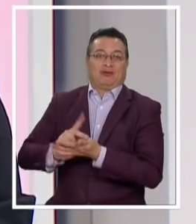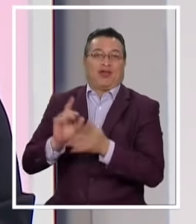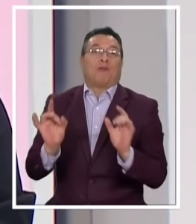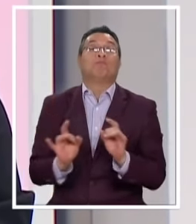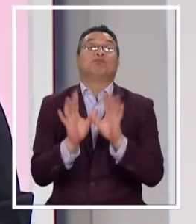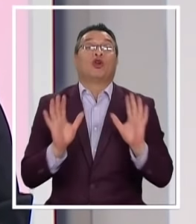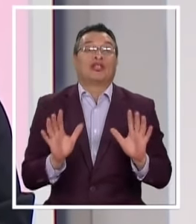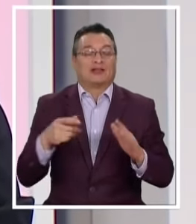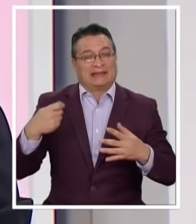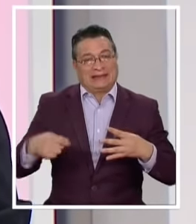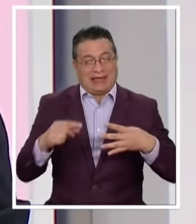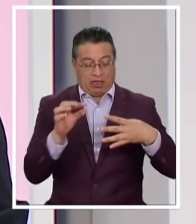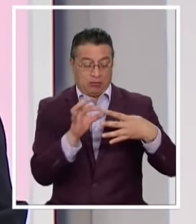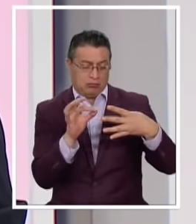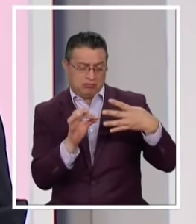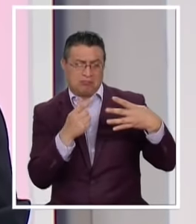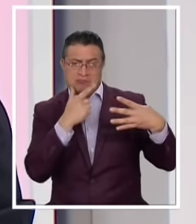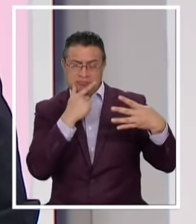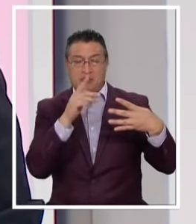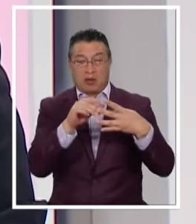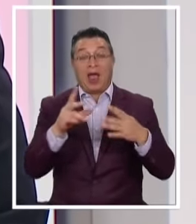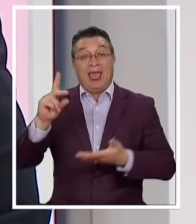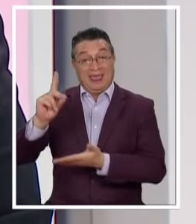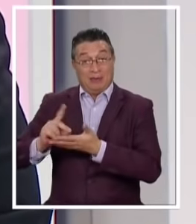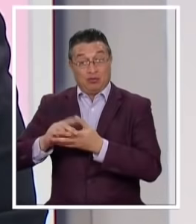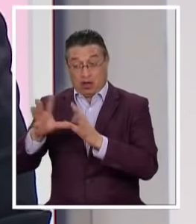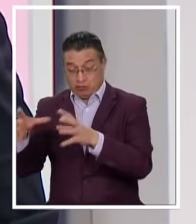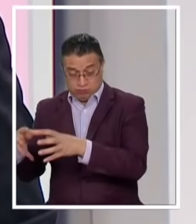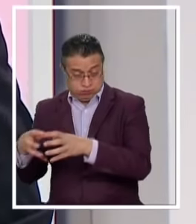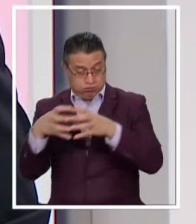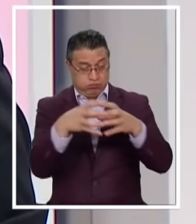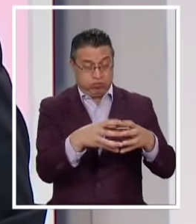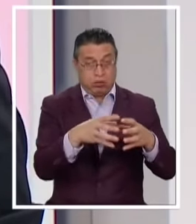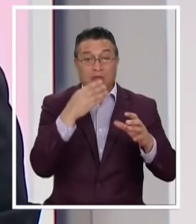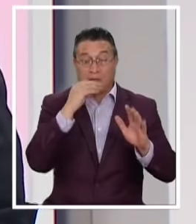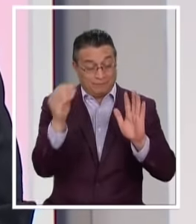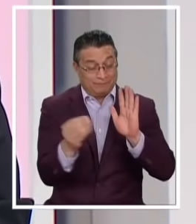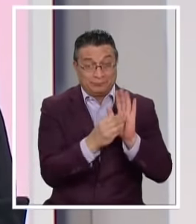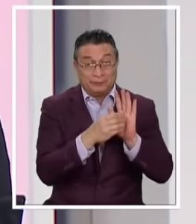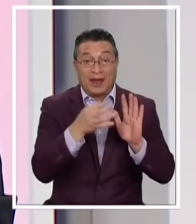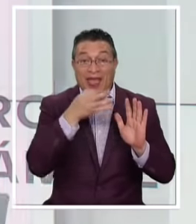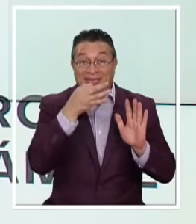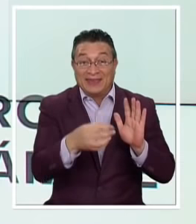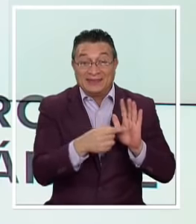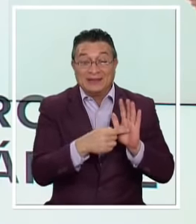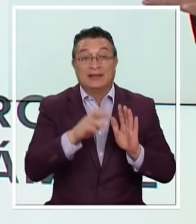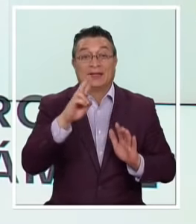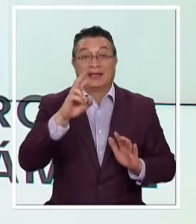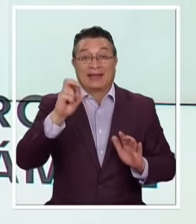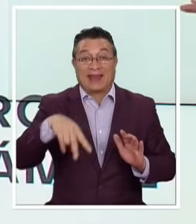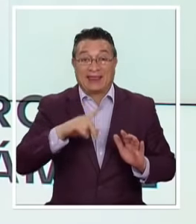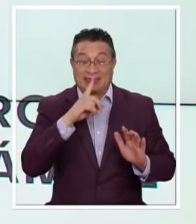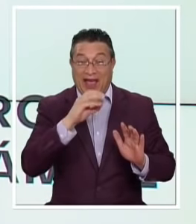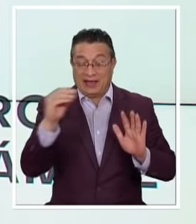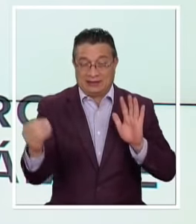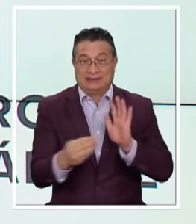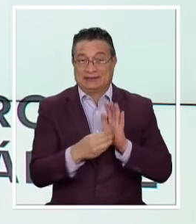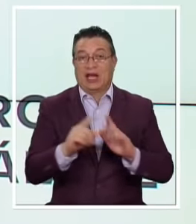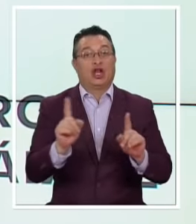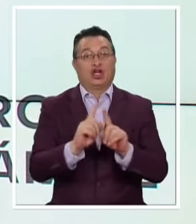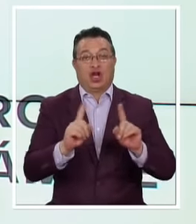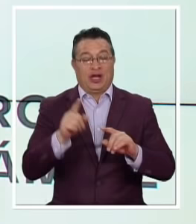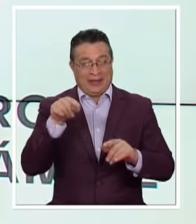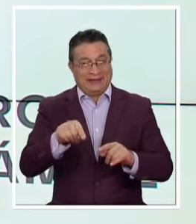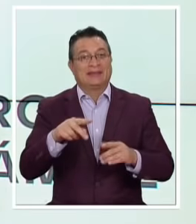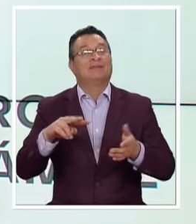esto En el proyecto que se despachó desde la Cámara de Diputadas y Diputados No quedó establecido que esto constituya renta Que fue uno de los